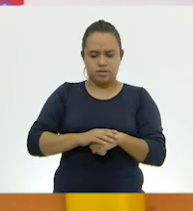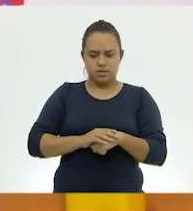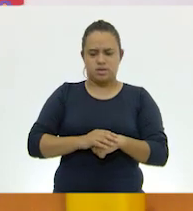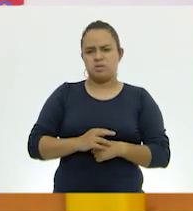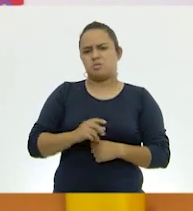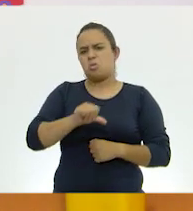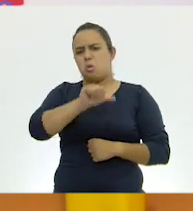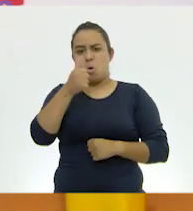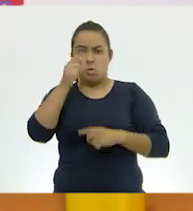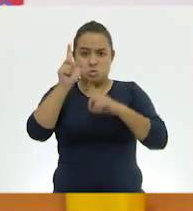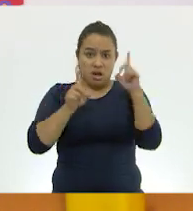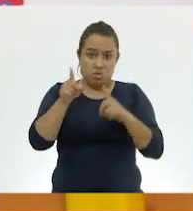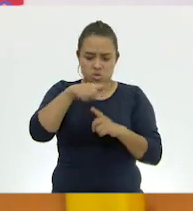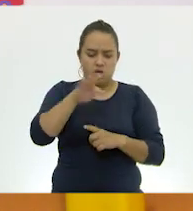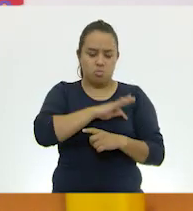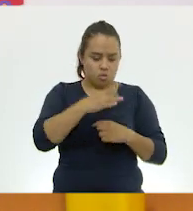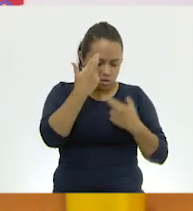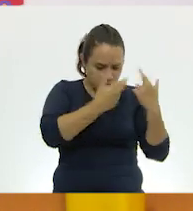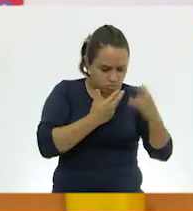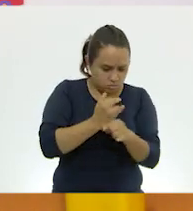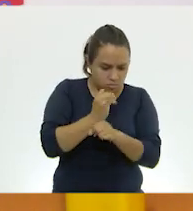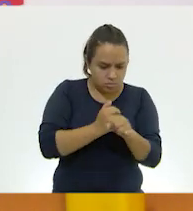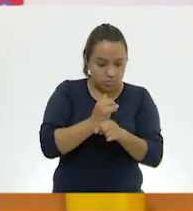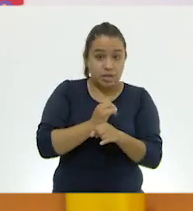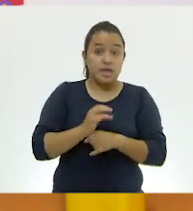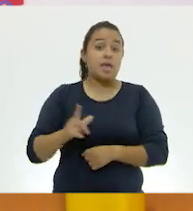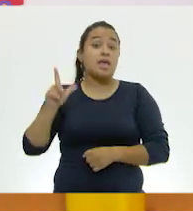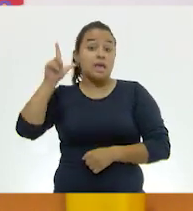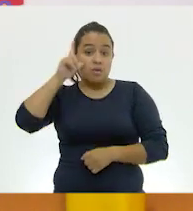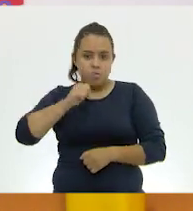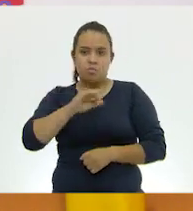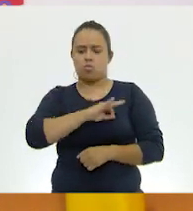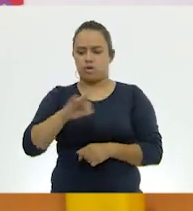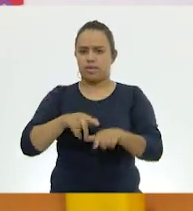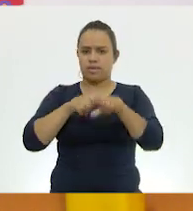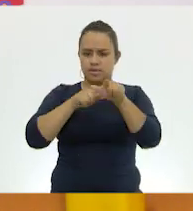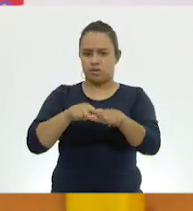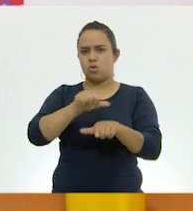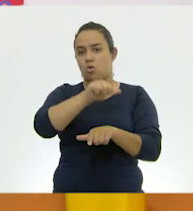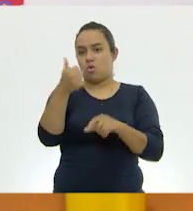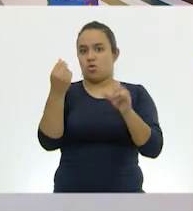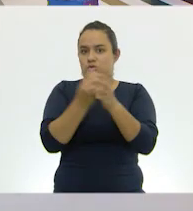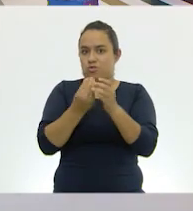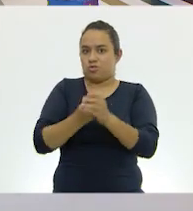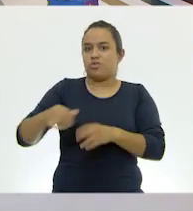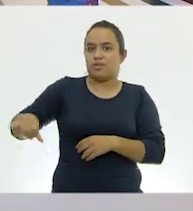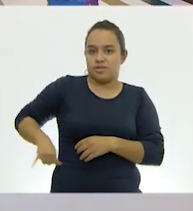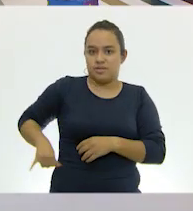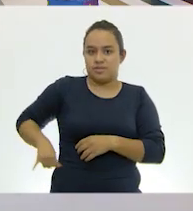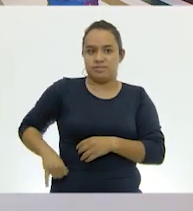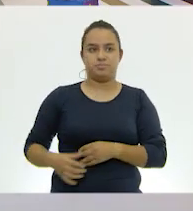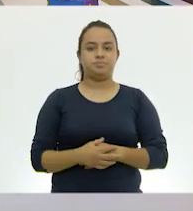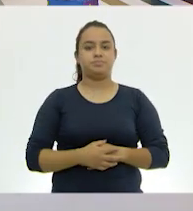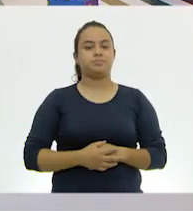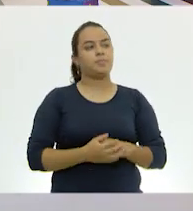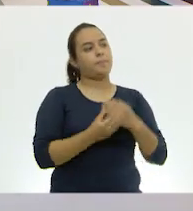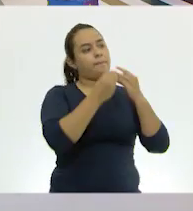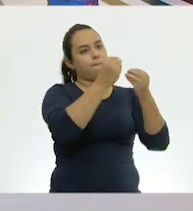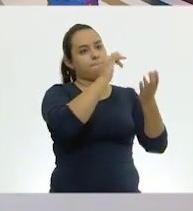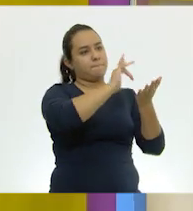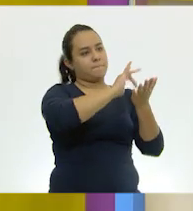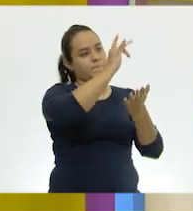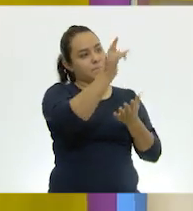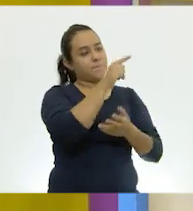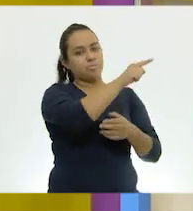revisar cualquier otra duda que tengan. Y el día de mañana podemos seguir con otra clase interesantísima. Y pues bueno, muchísimas